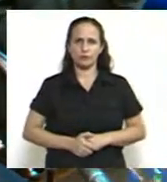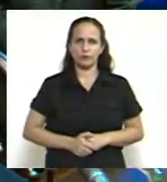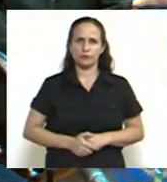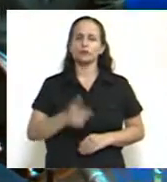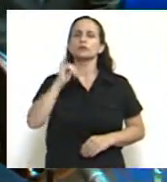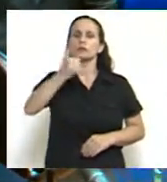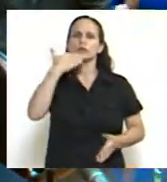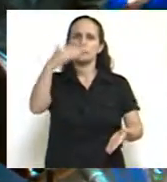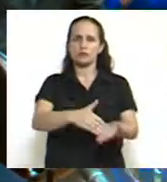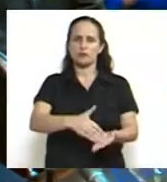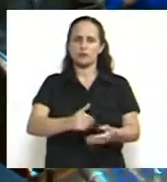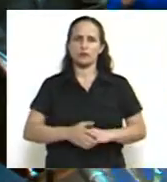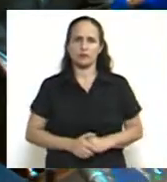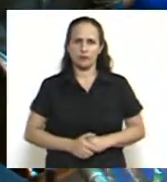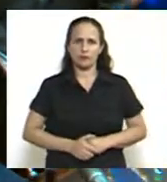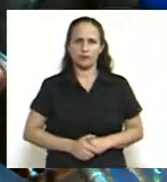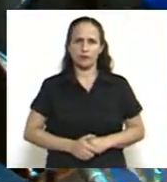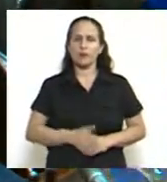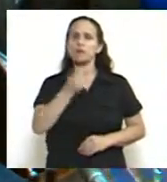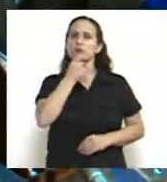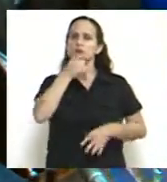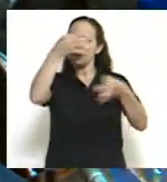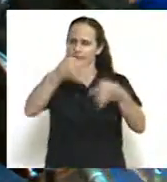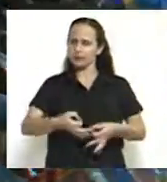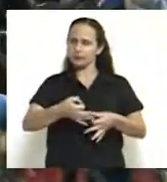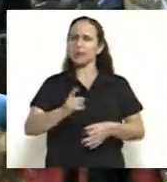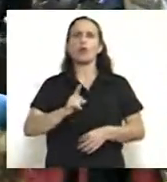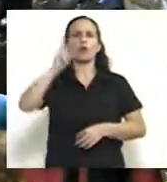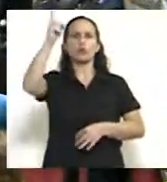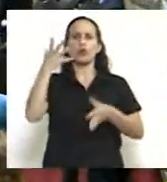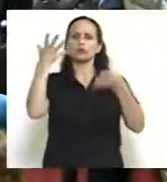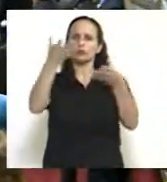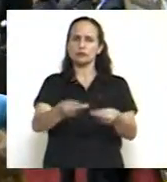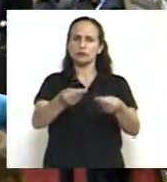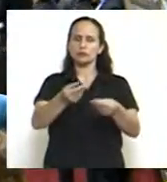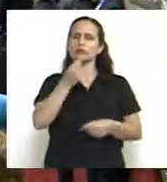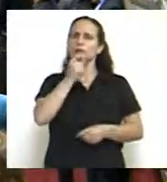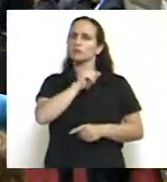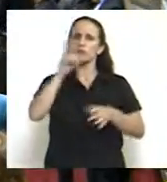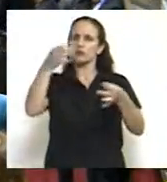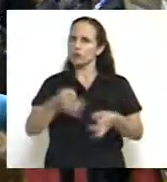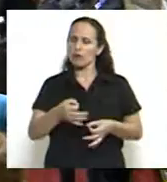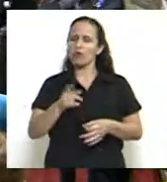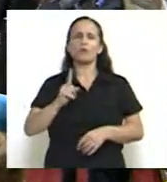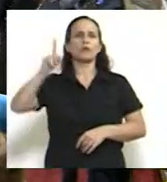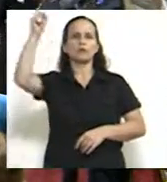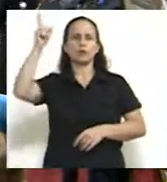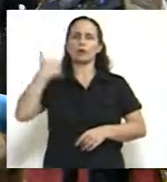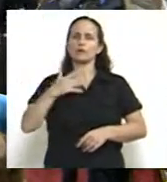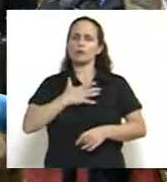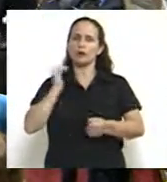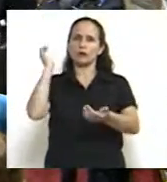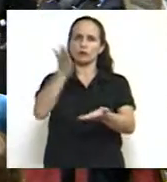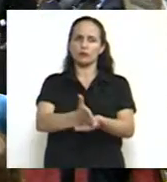Sí, juro. Si así lo hicierais, Dios os ayude y si no, él y la patria os lo